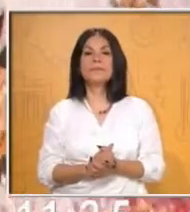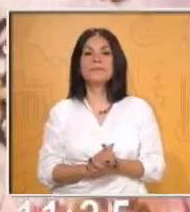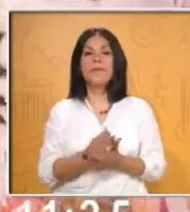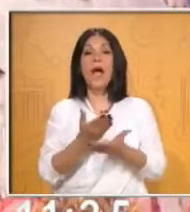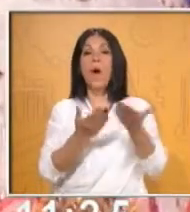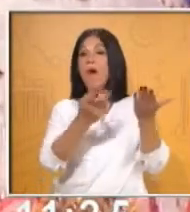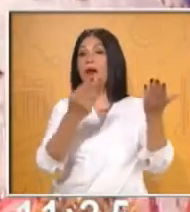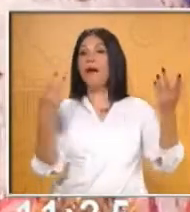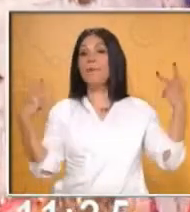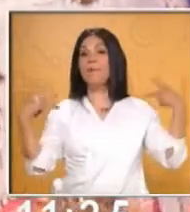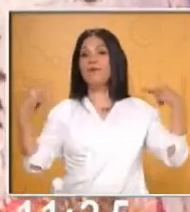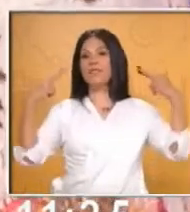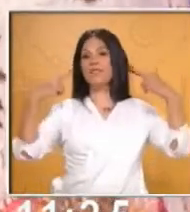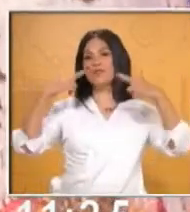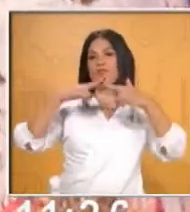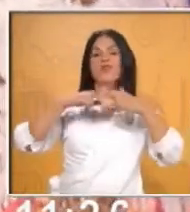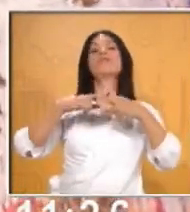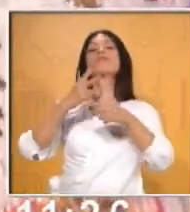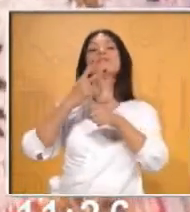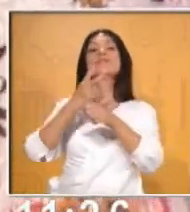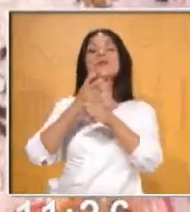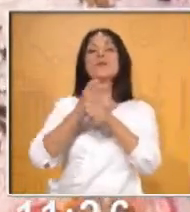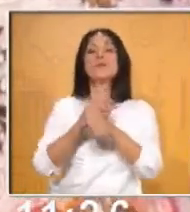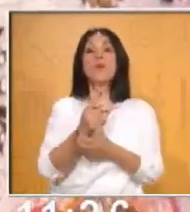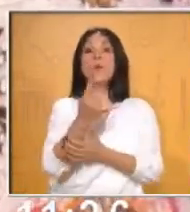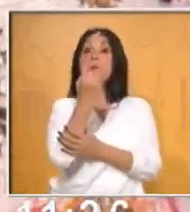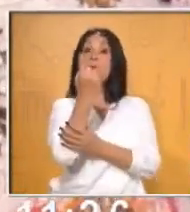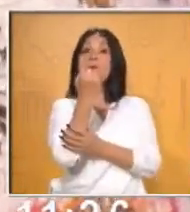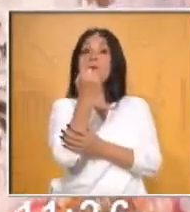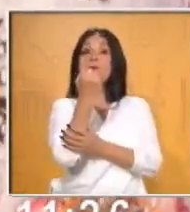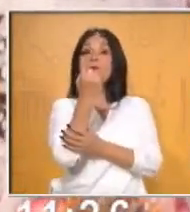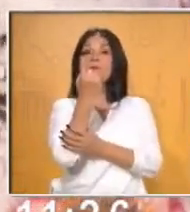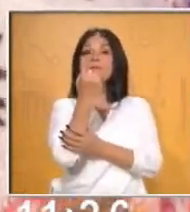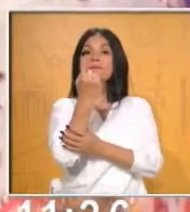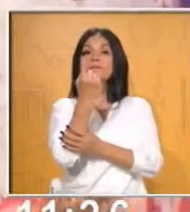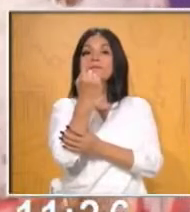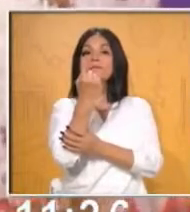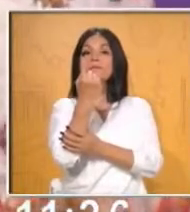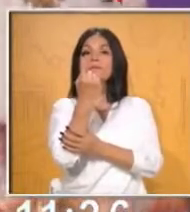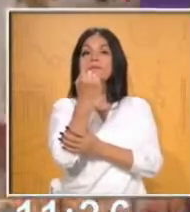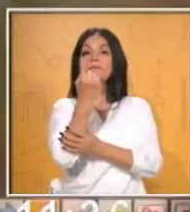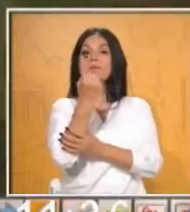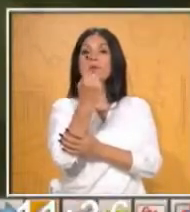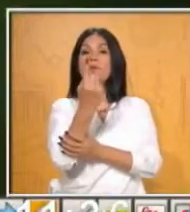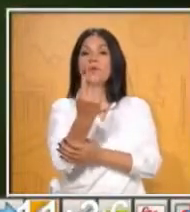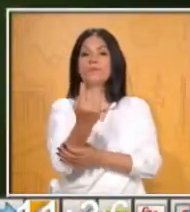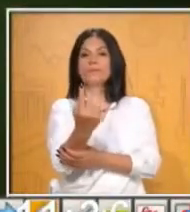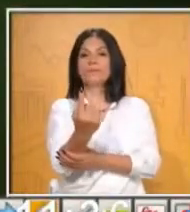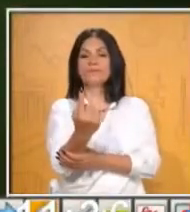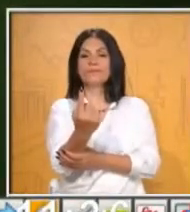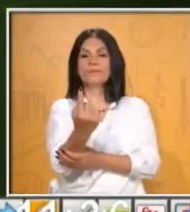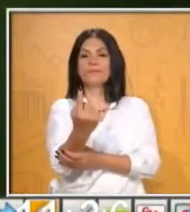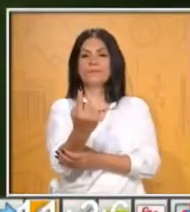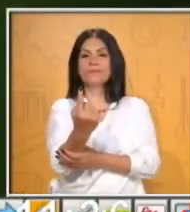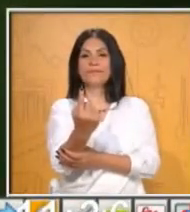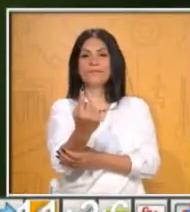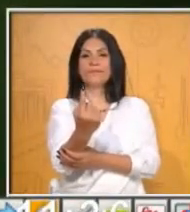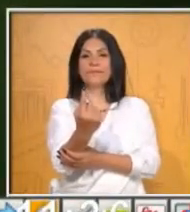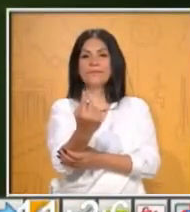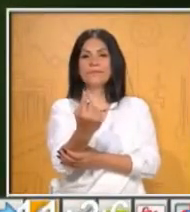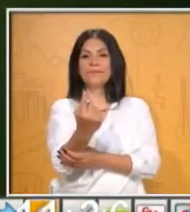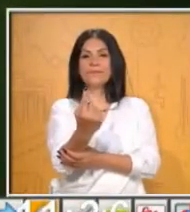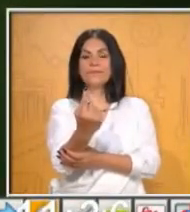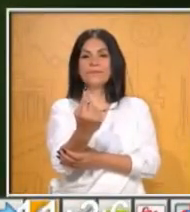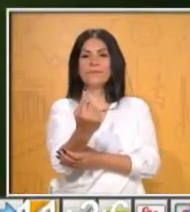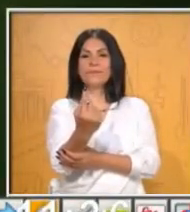Vamos a ver. Uno. Maestra, este es un empate. Yo soy el concursante número dos